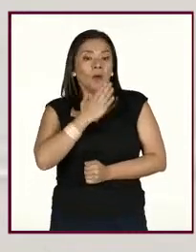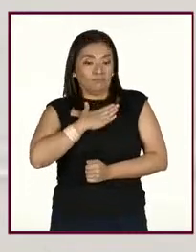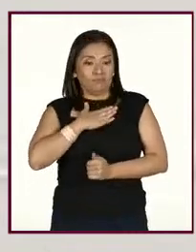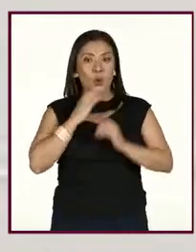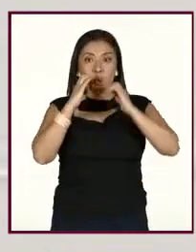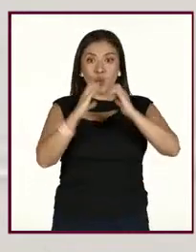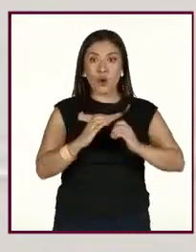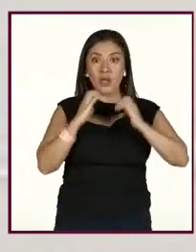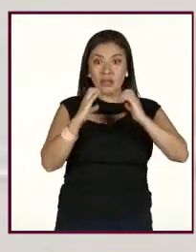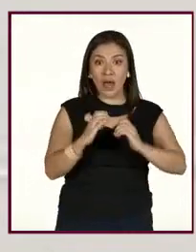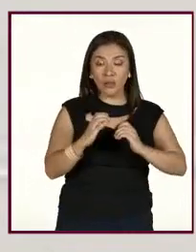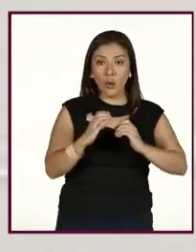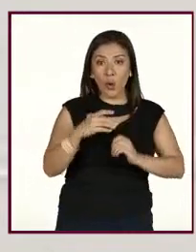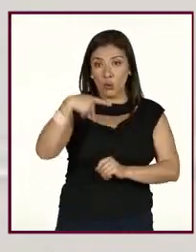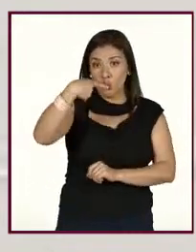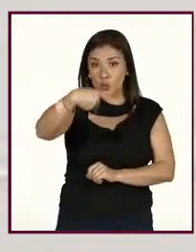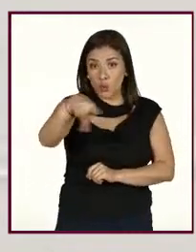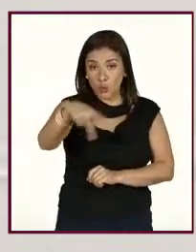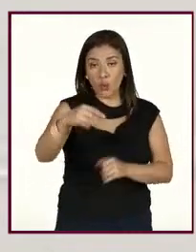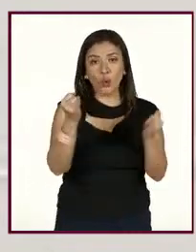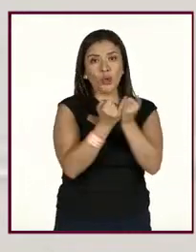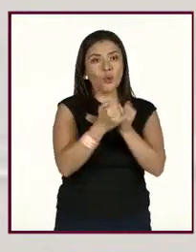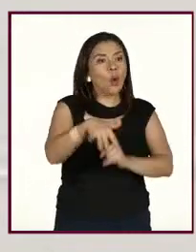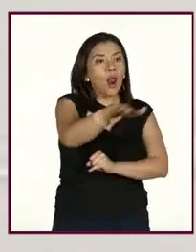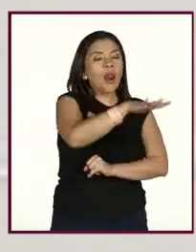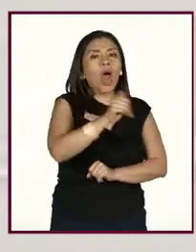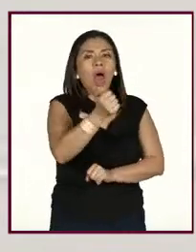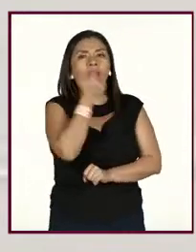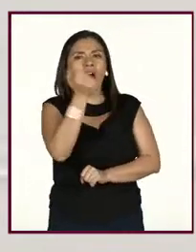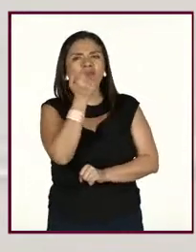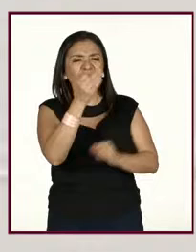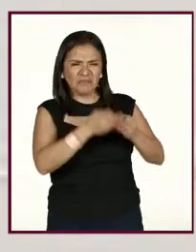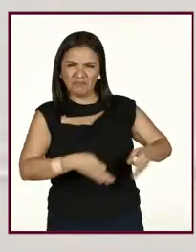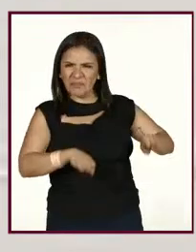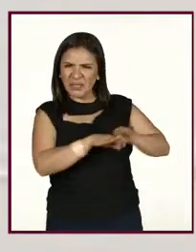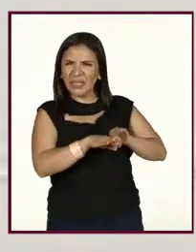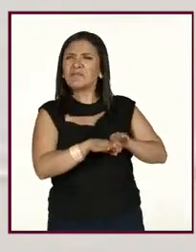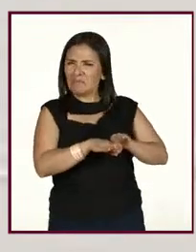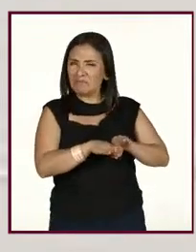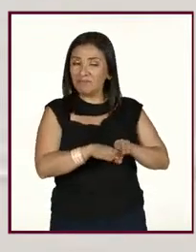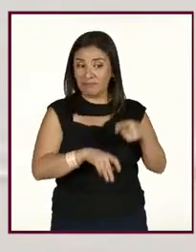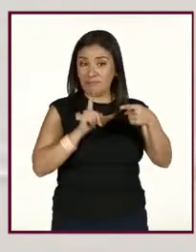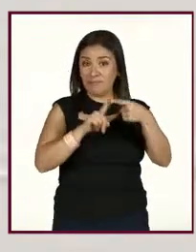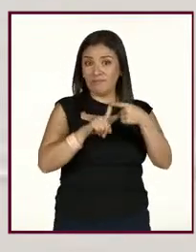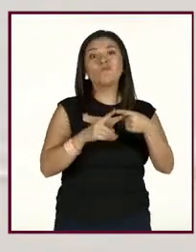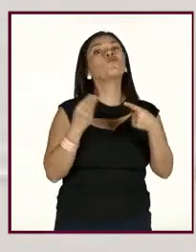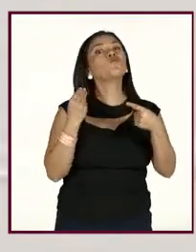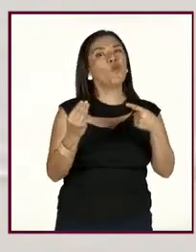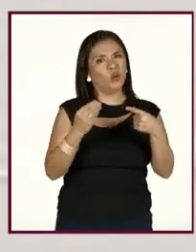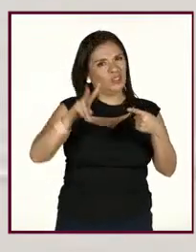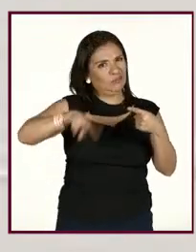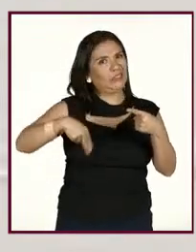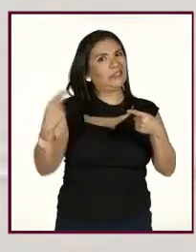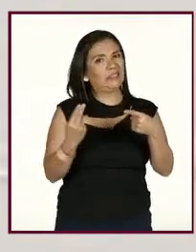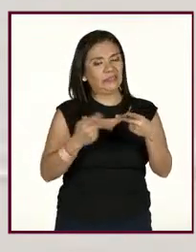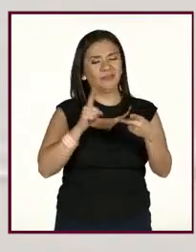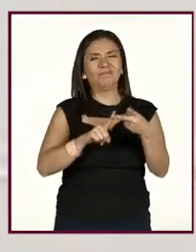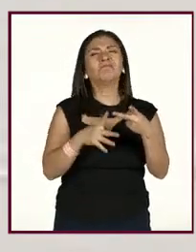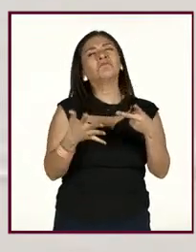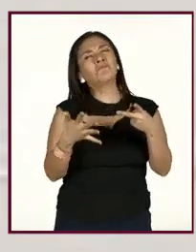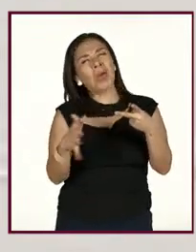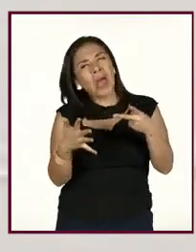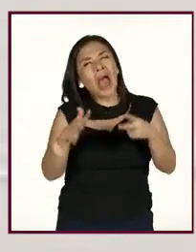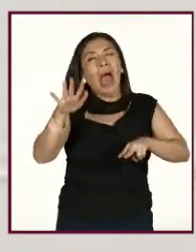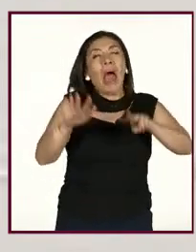Tanto tú y yo, tanto tuyo, como el de tus estudiantes. A, mucha porque es necesario. B, regular